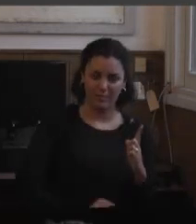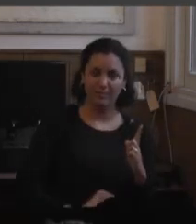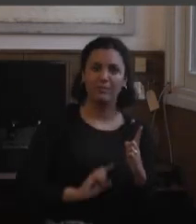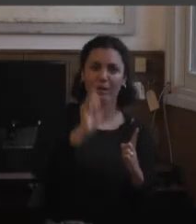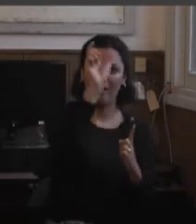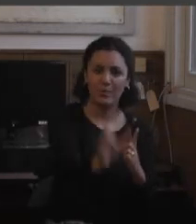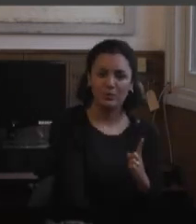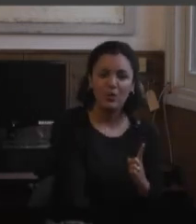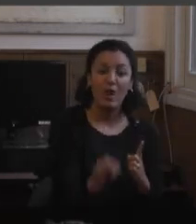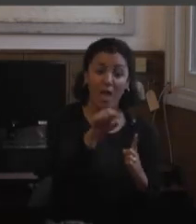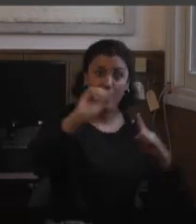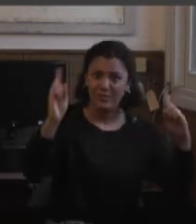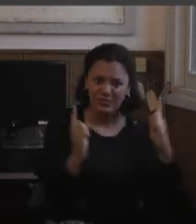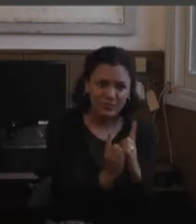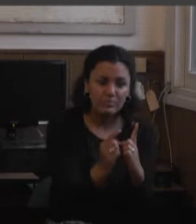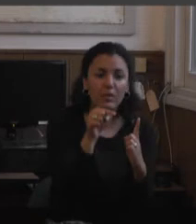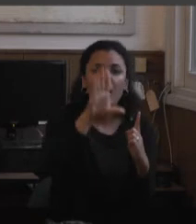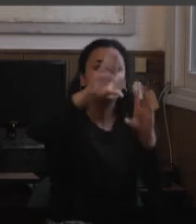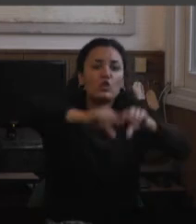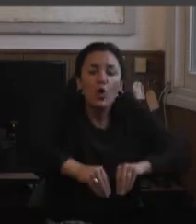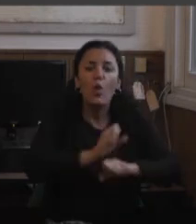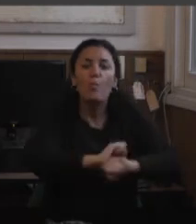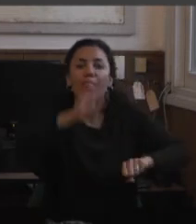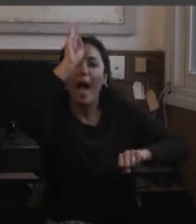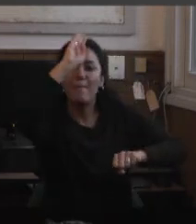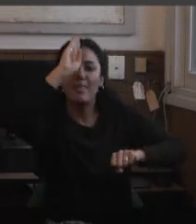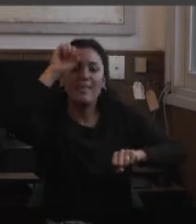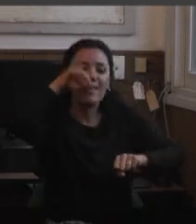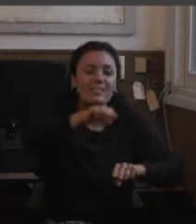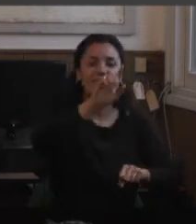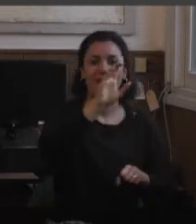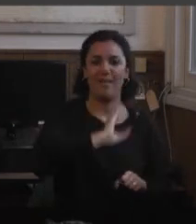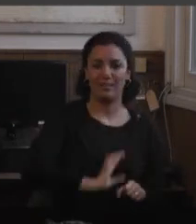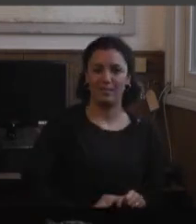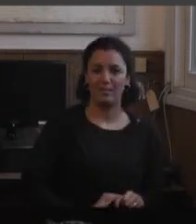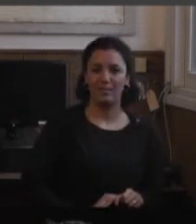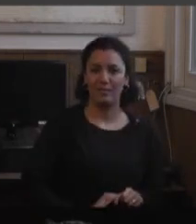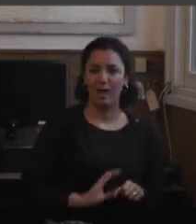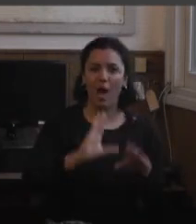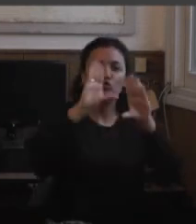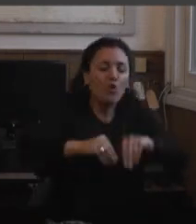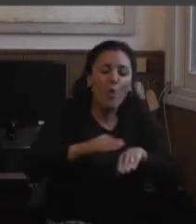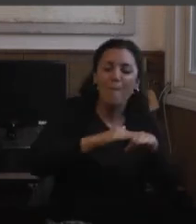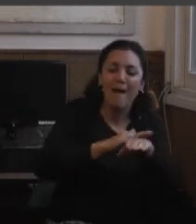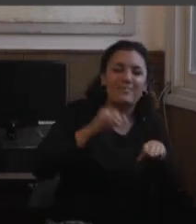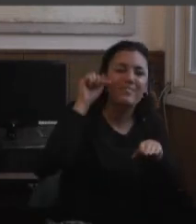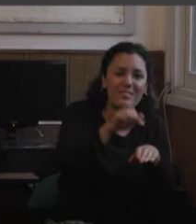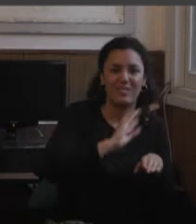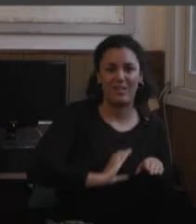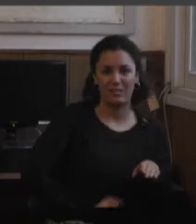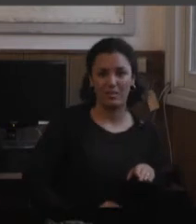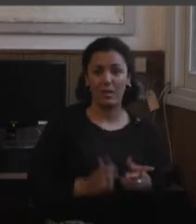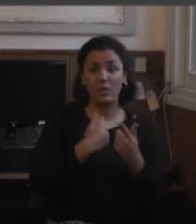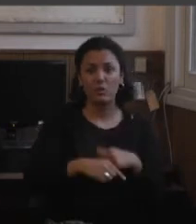persona y creer que todo pasa a partir de ese adjetivo. Entonces, si así, fin y al cabo, son recortes, ¿qué pasaría si uno